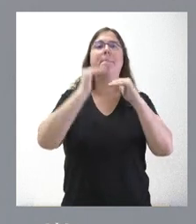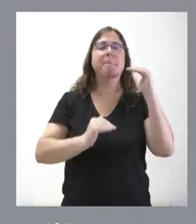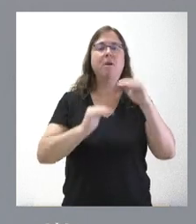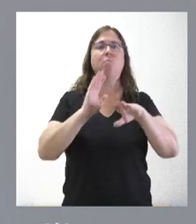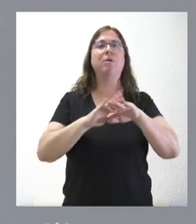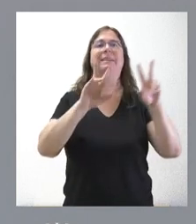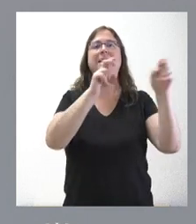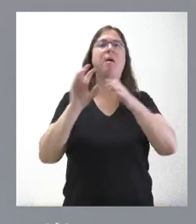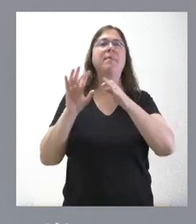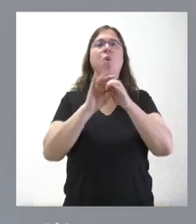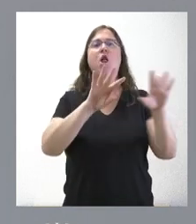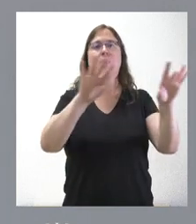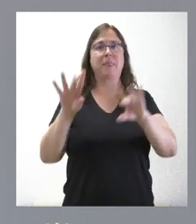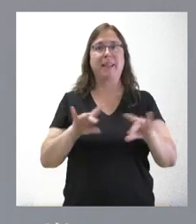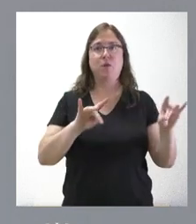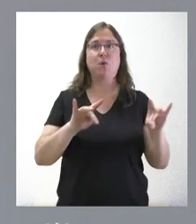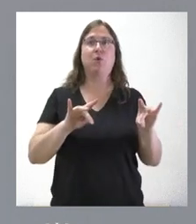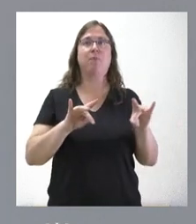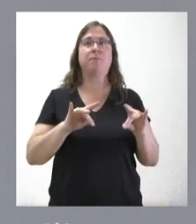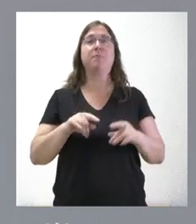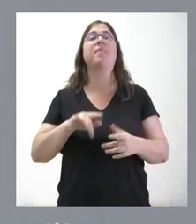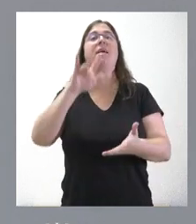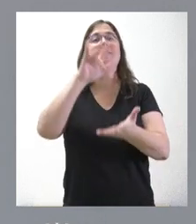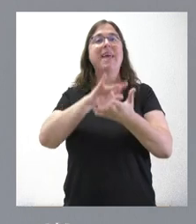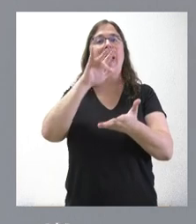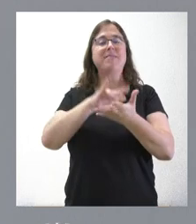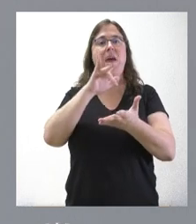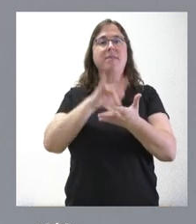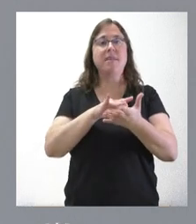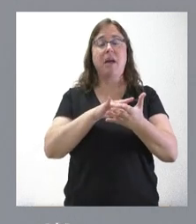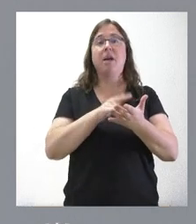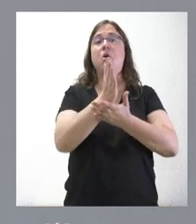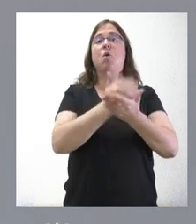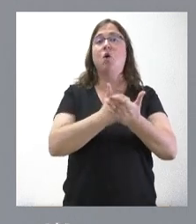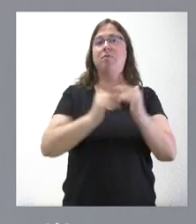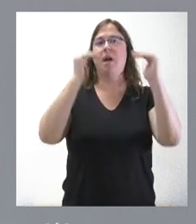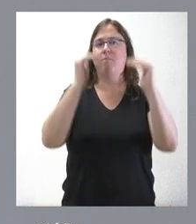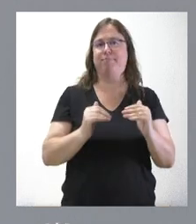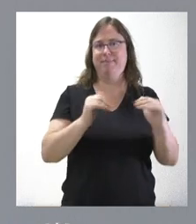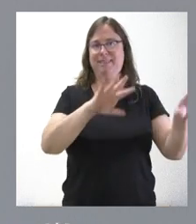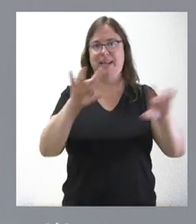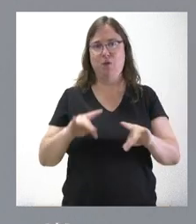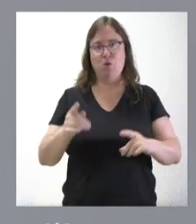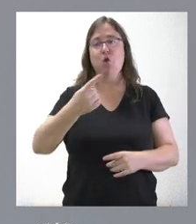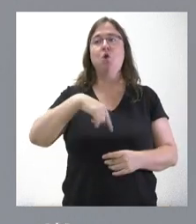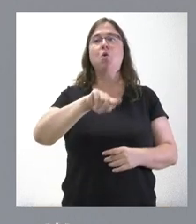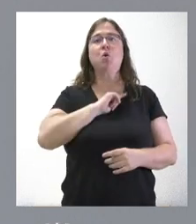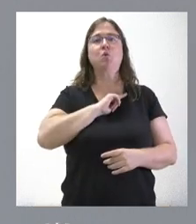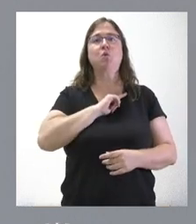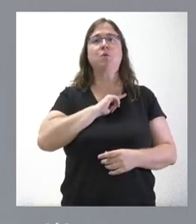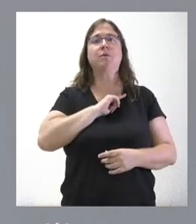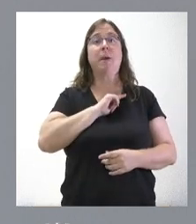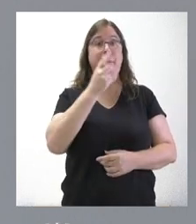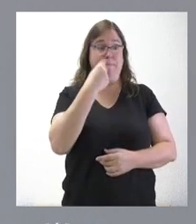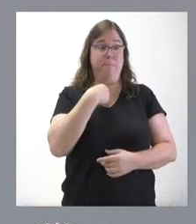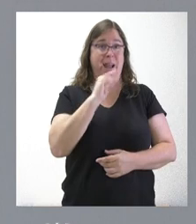aspectos vinculados al territorio. Y cada día las comunidades autónomas destinamos más recursos al territorio. Y nosotros tenemos el 20